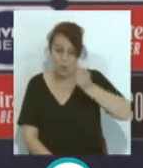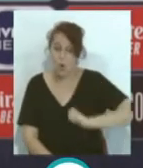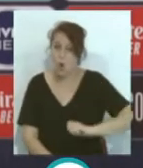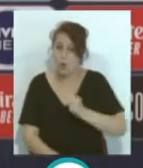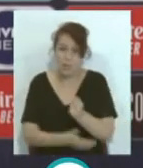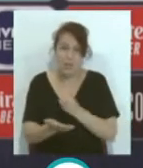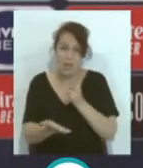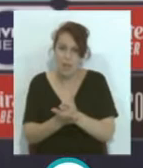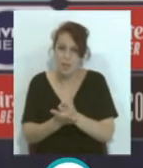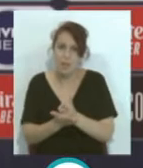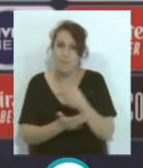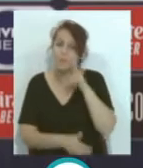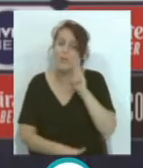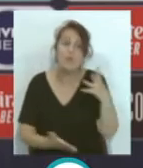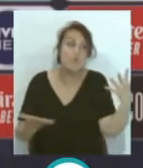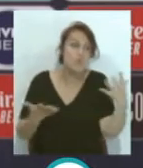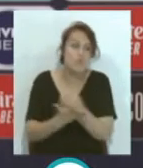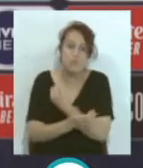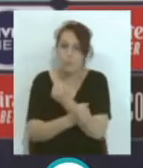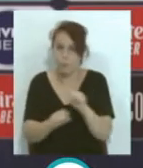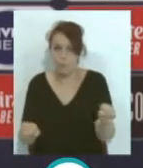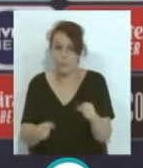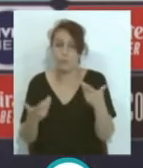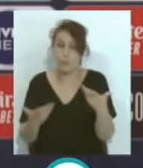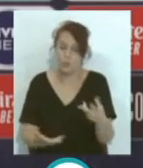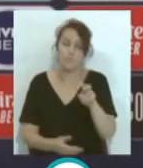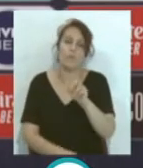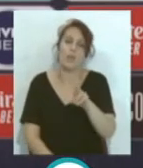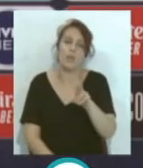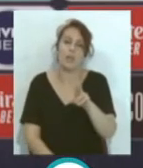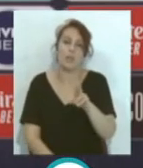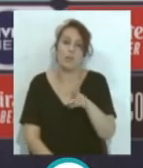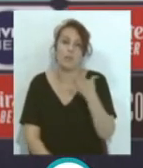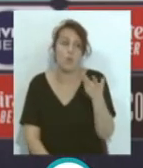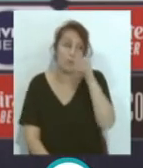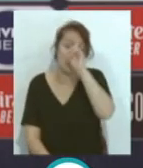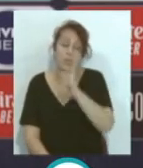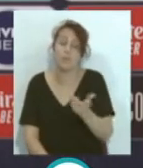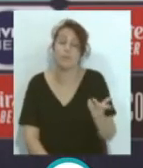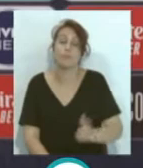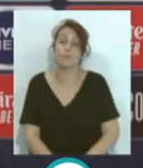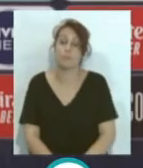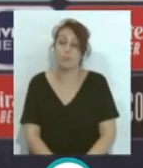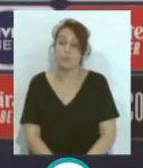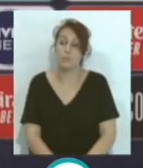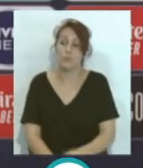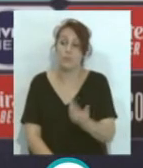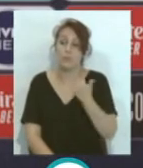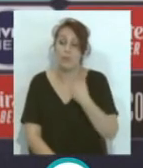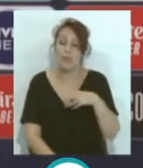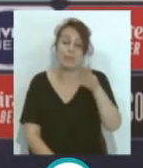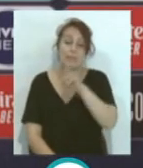más... ...no puede ver... ...todo... ...entonces... ...sí hay bar... ...pero no sé... ...pero ya... ...voy a